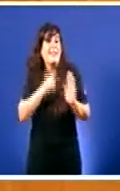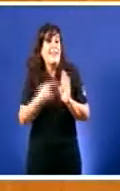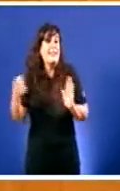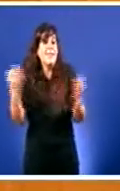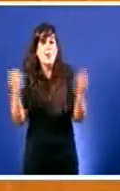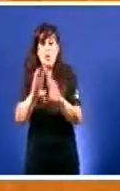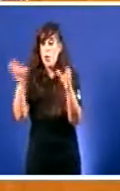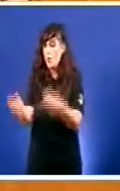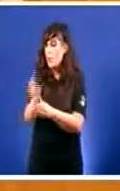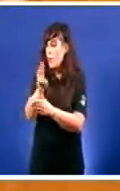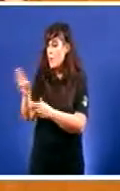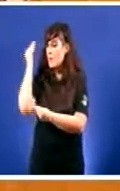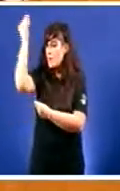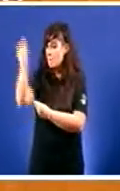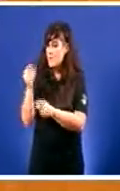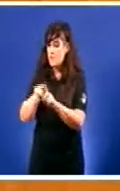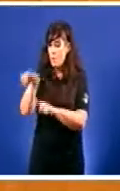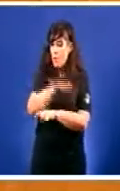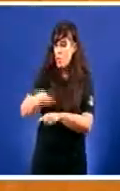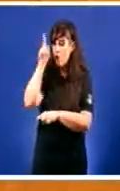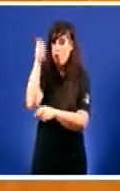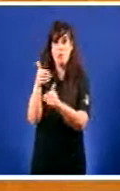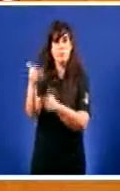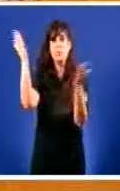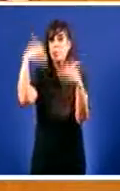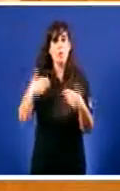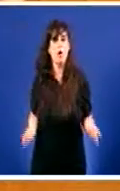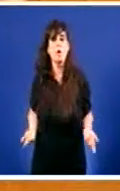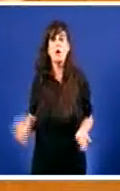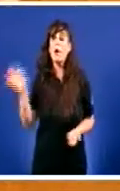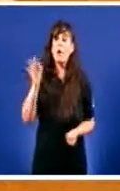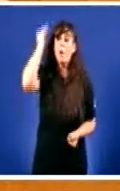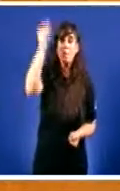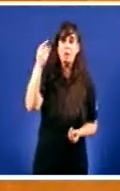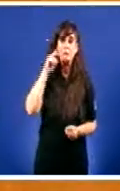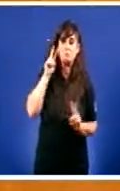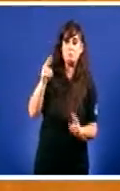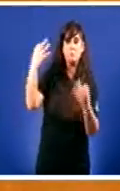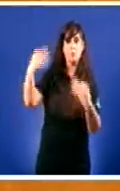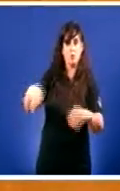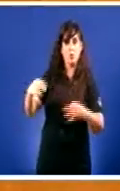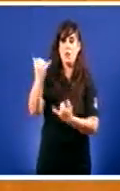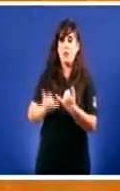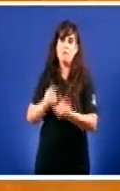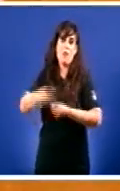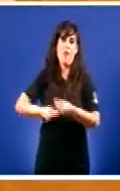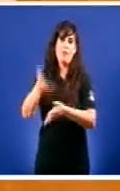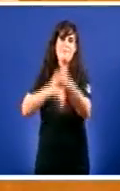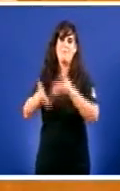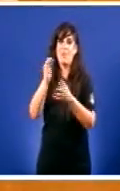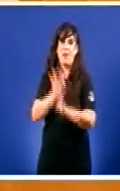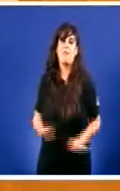xa considere Que no rural non hai futuro E xa considere que isto é normal E que non hai nada que facer para revertir